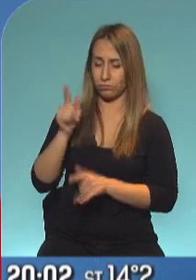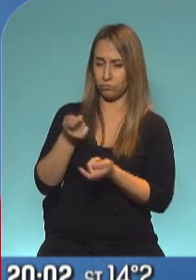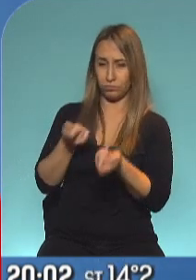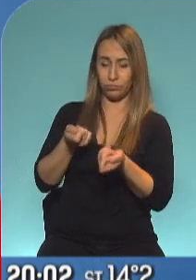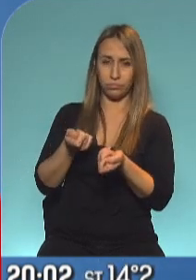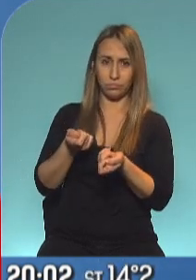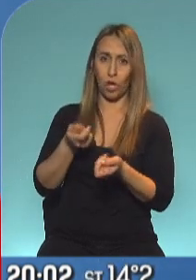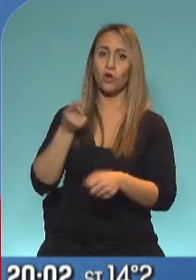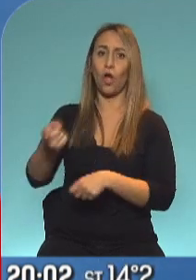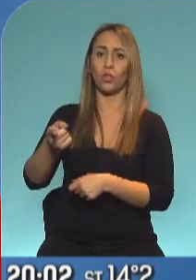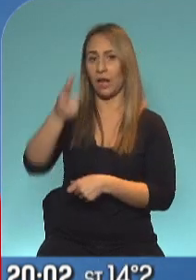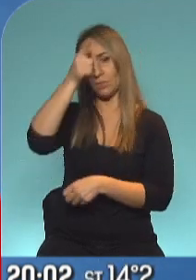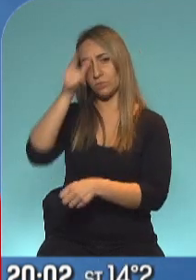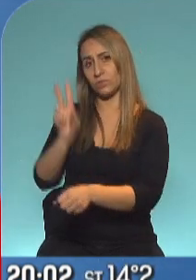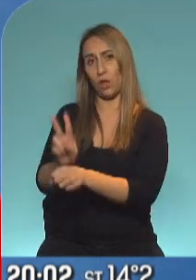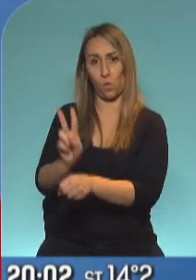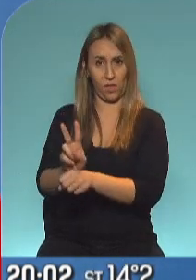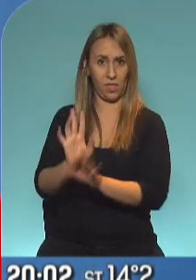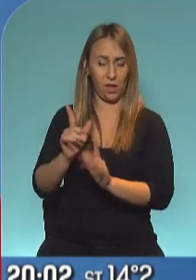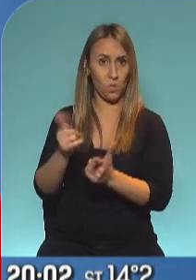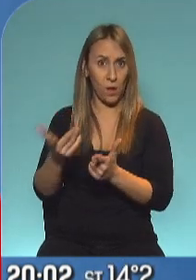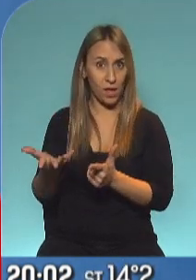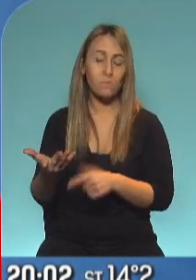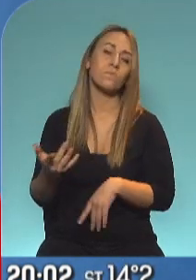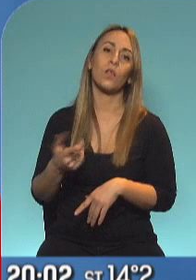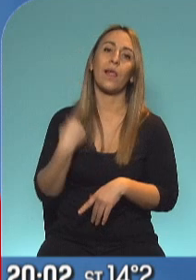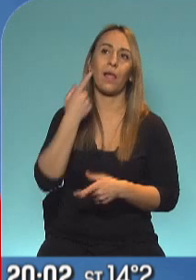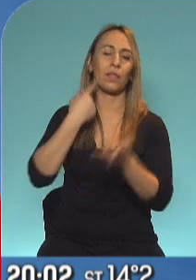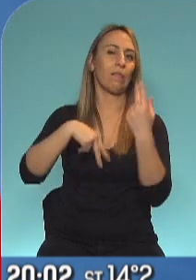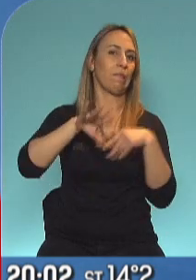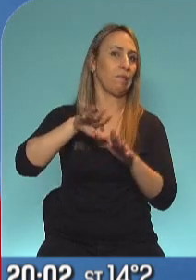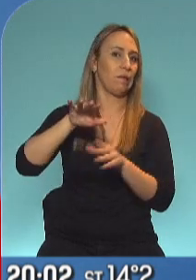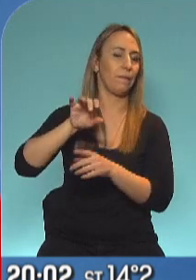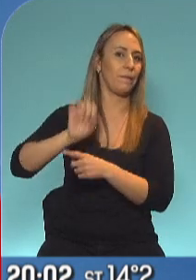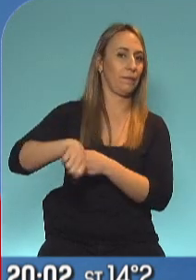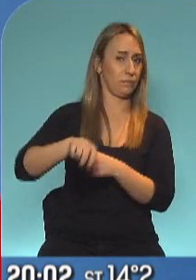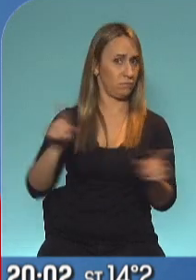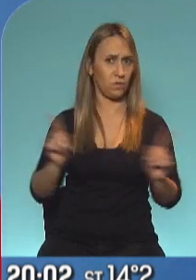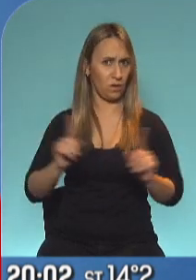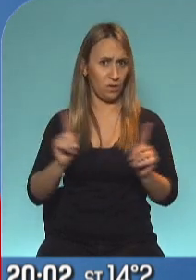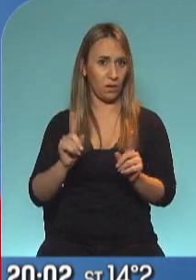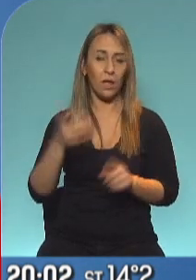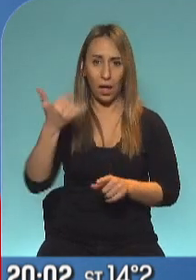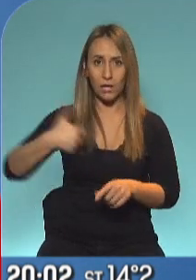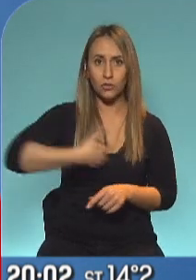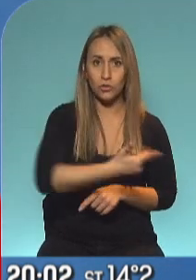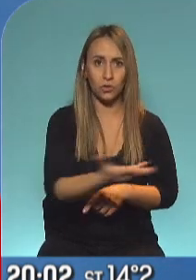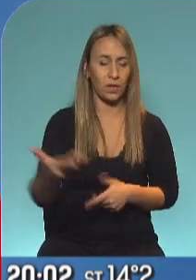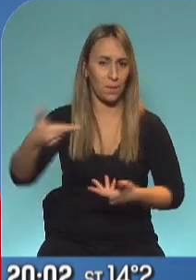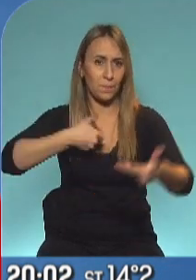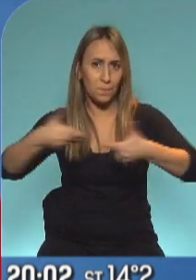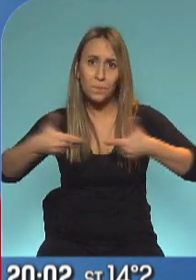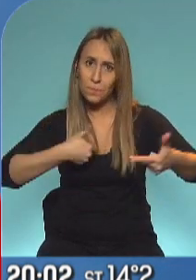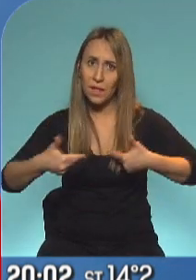No queremos hacernos los distraídos si es que hay una demanda ciudadana que reclama más